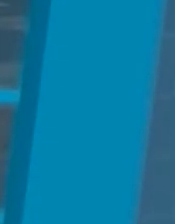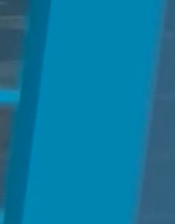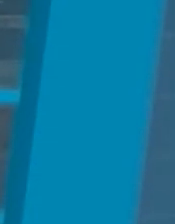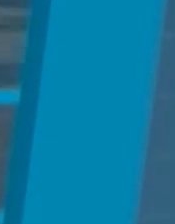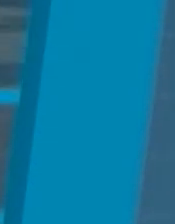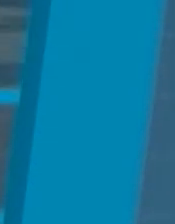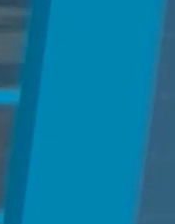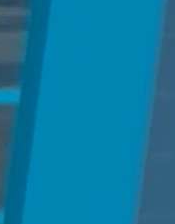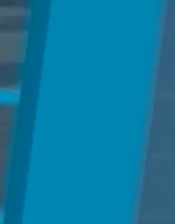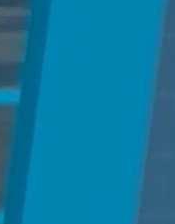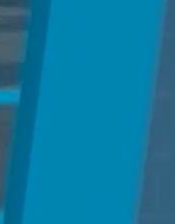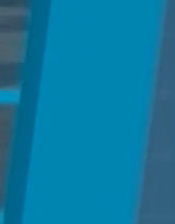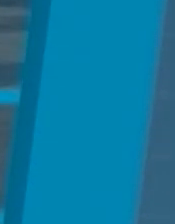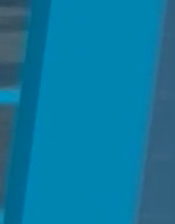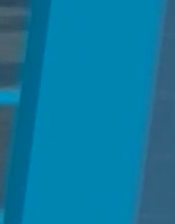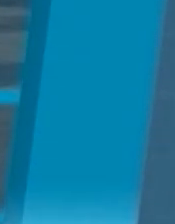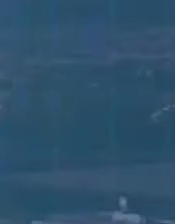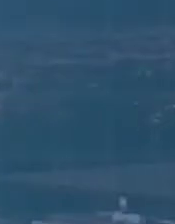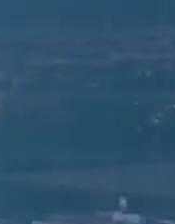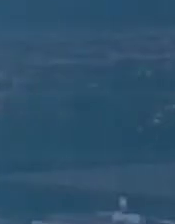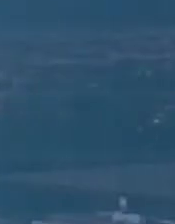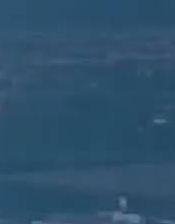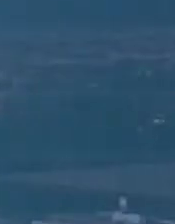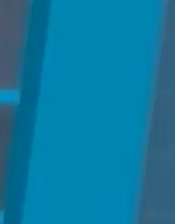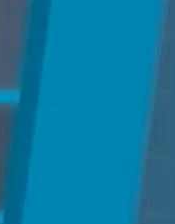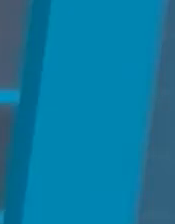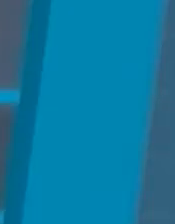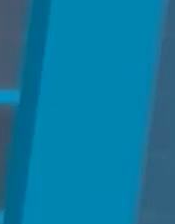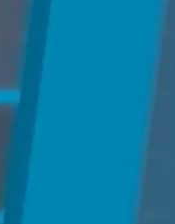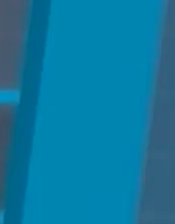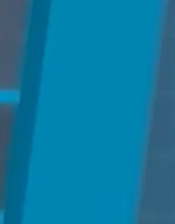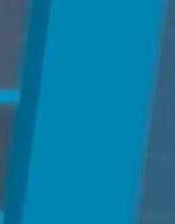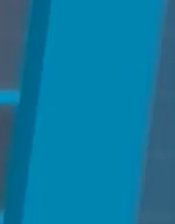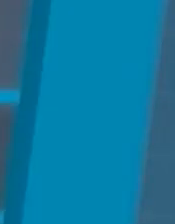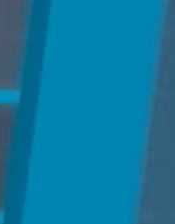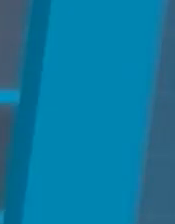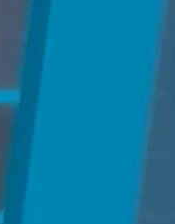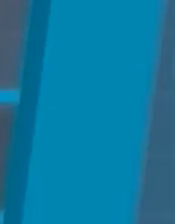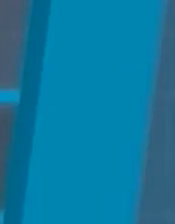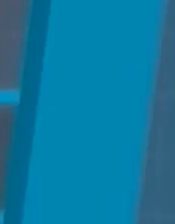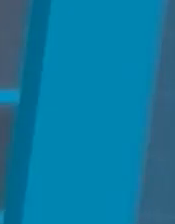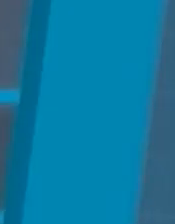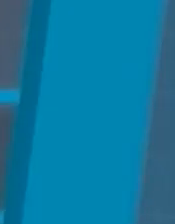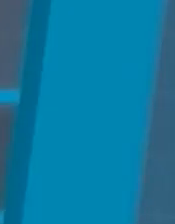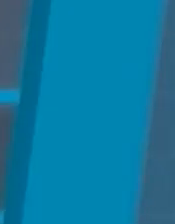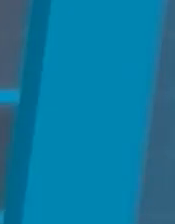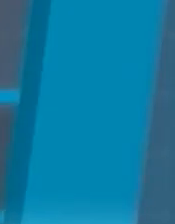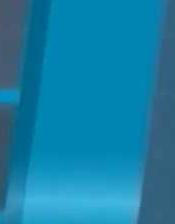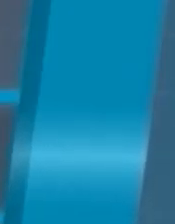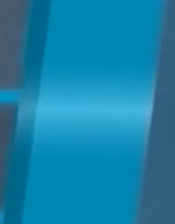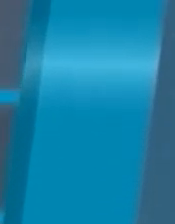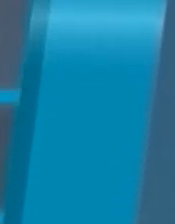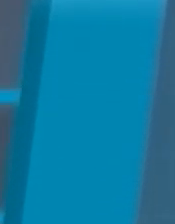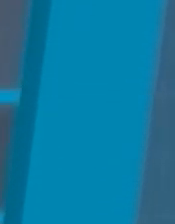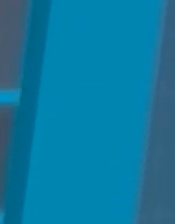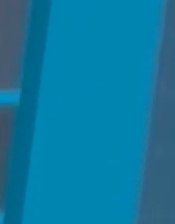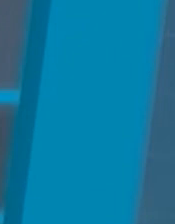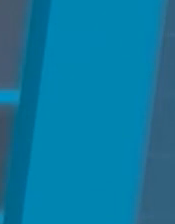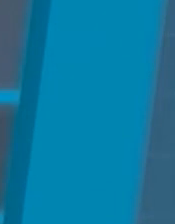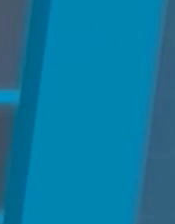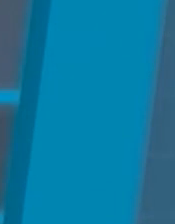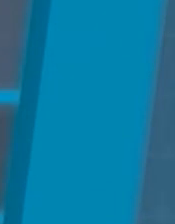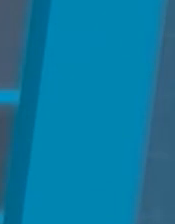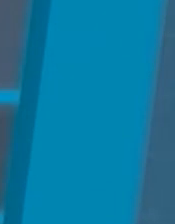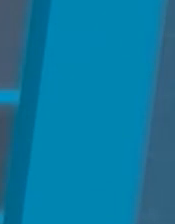a clases en educación básica. Y en la cultura, invitan a michoacanos a participar en la